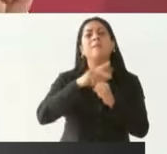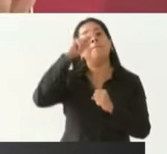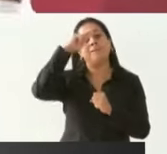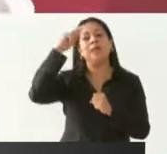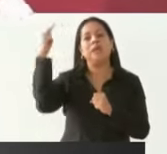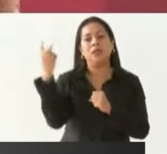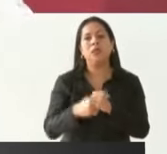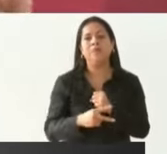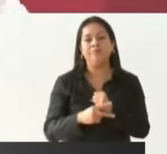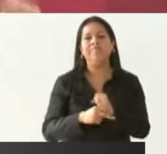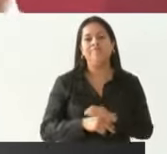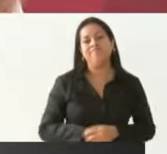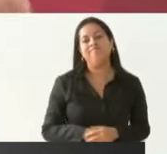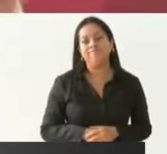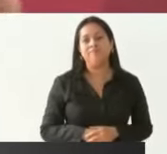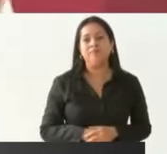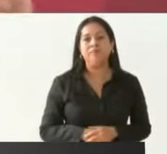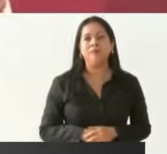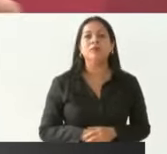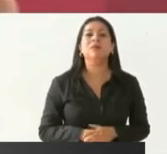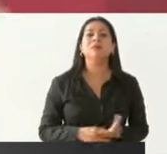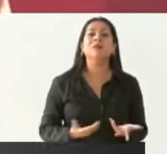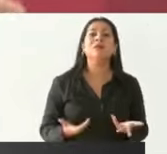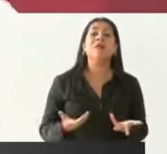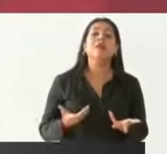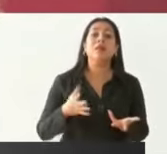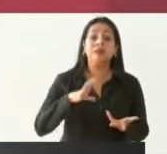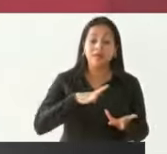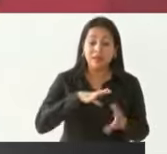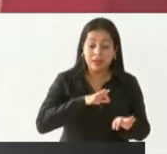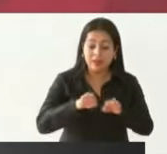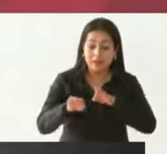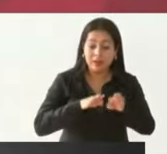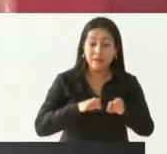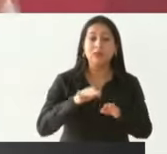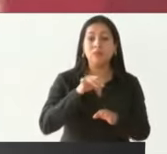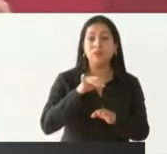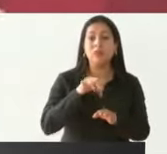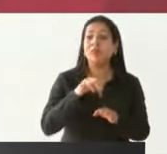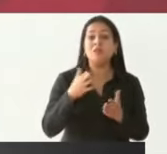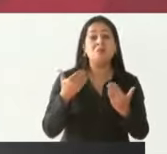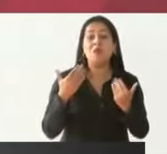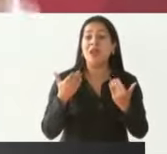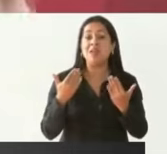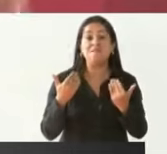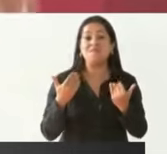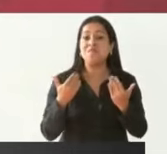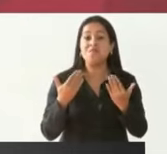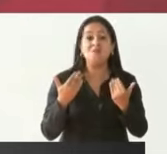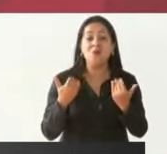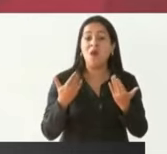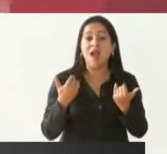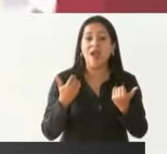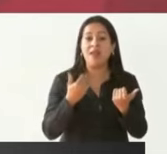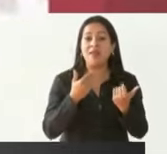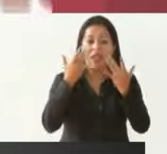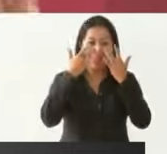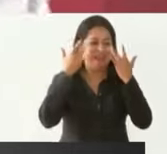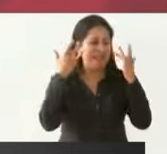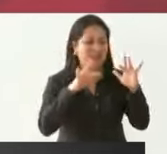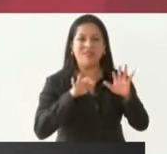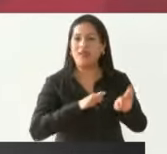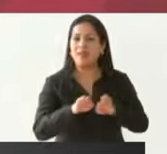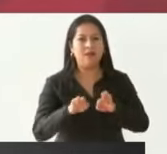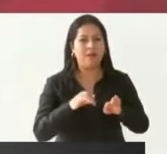Prácticamente hay empleo pleno, no hay desempleo en